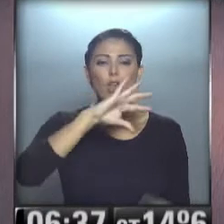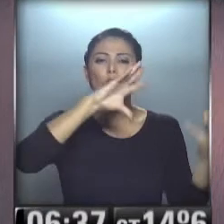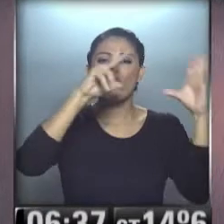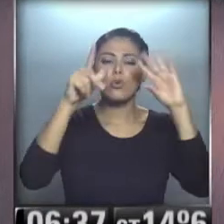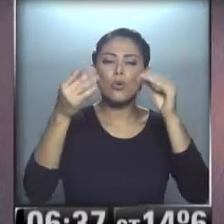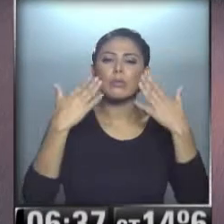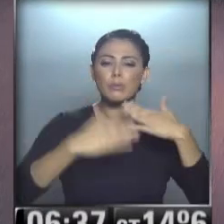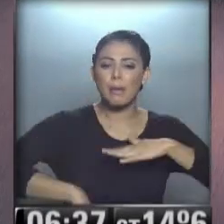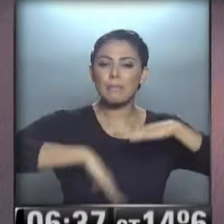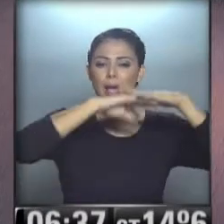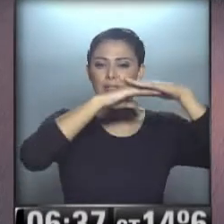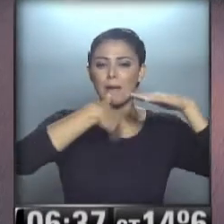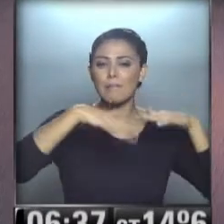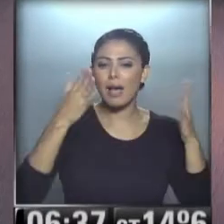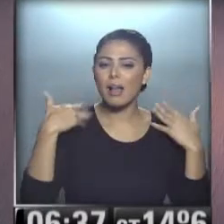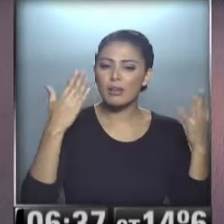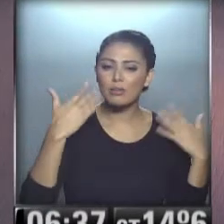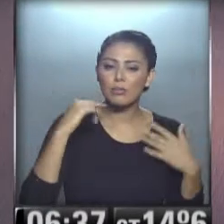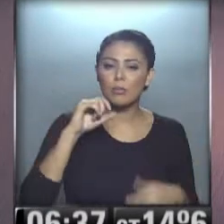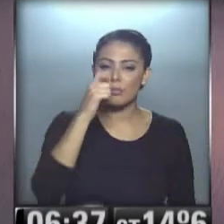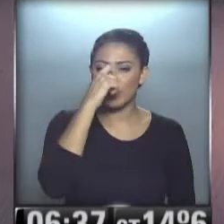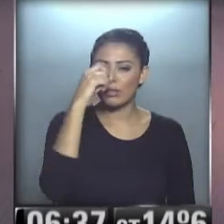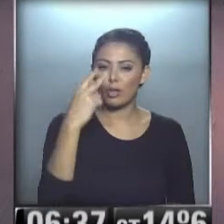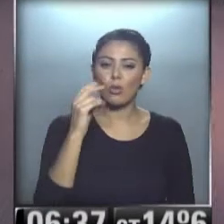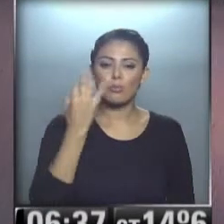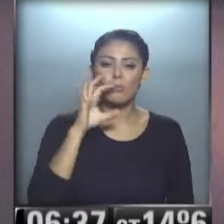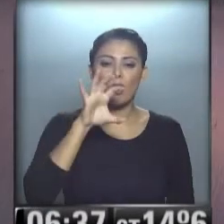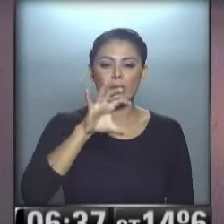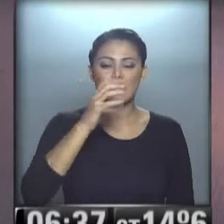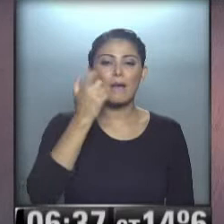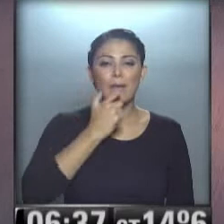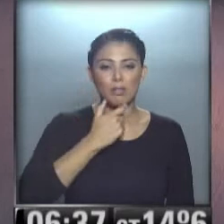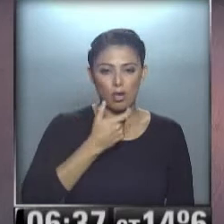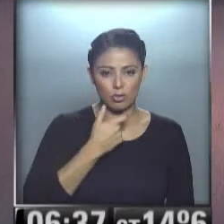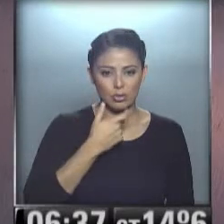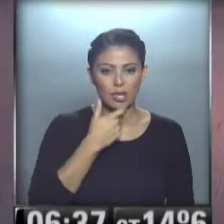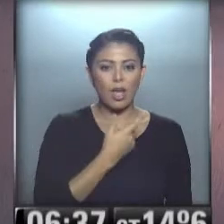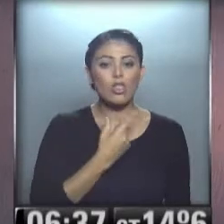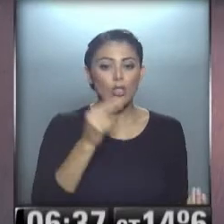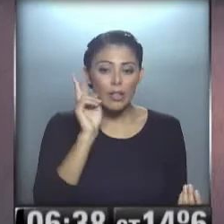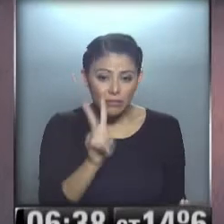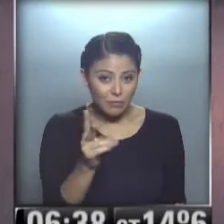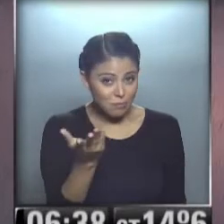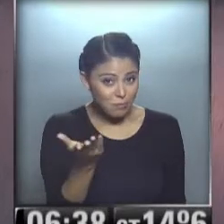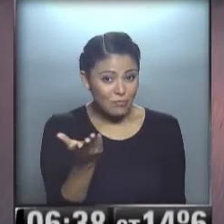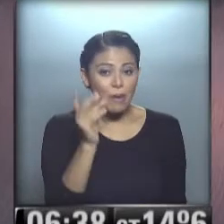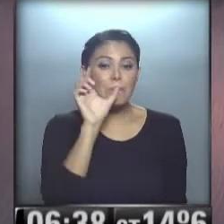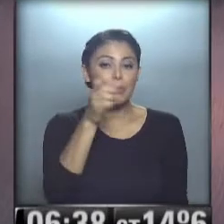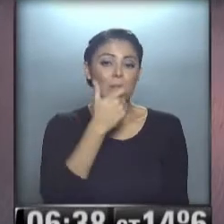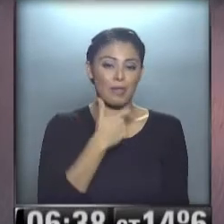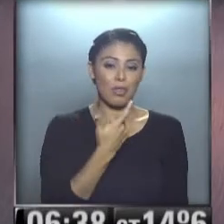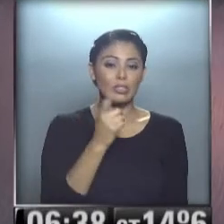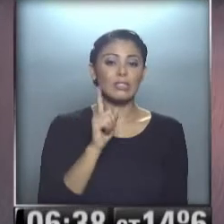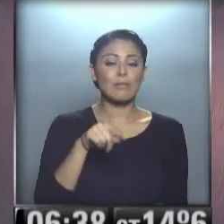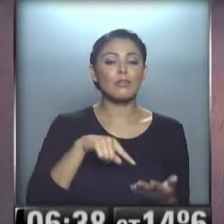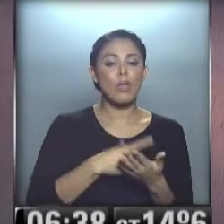temperatura máxima más alta... ...22 para la provincia de Mendoza... ...¿a dónde? Ahí, ¿eh? ...en Mendoza y también